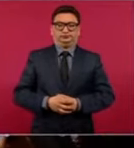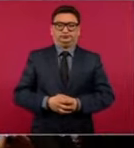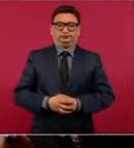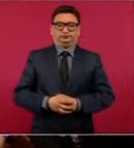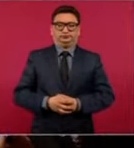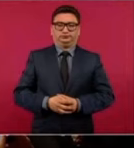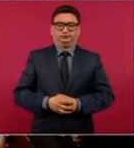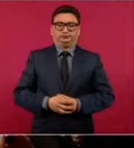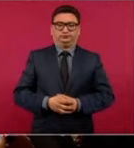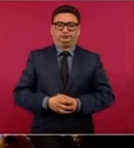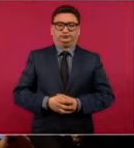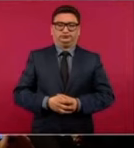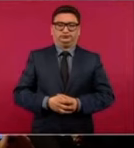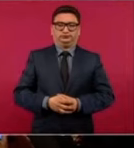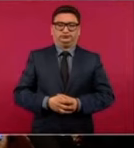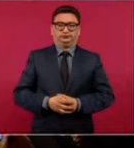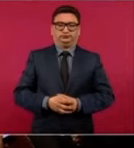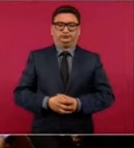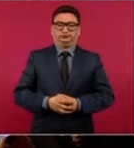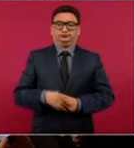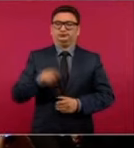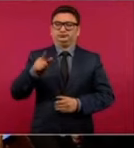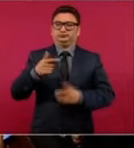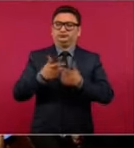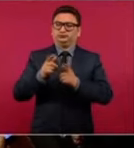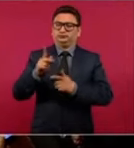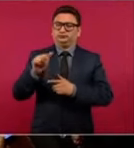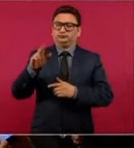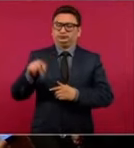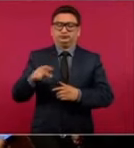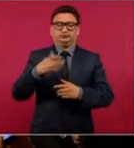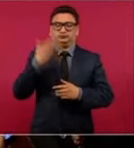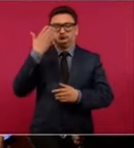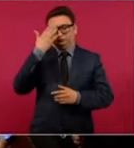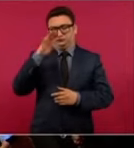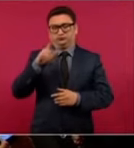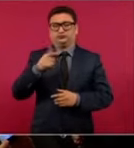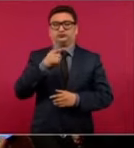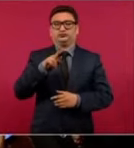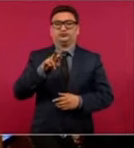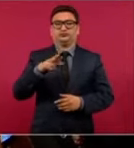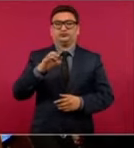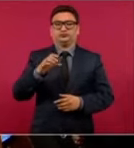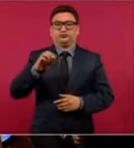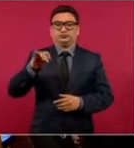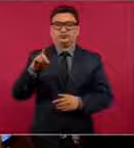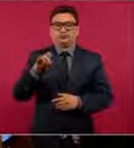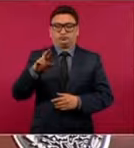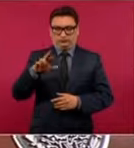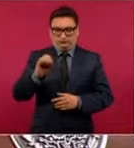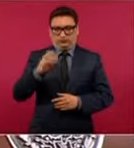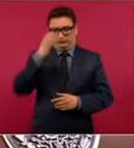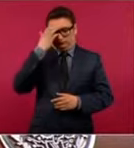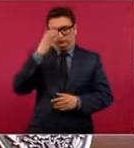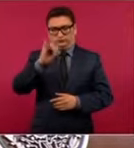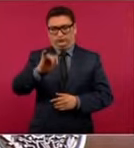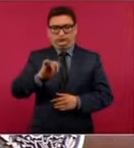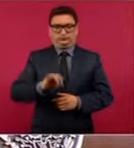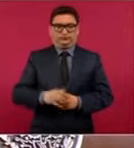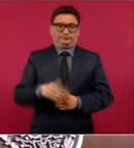Enrique Vargas de Villar, no lo conozco, del PAN. Gustavo Madero, sí, es decir, lo conozco. No.